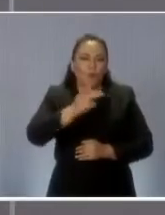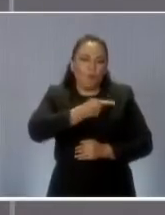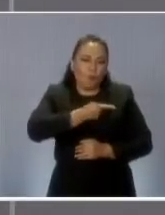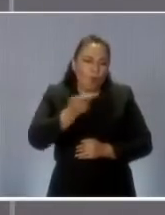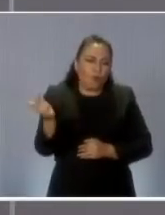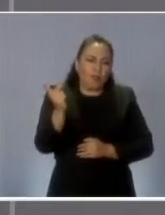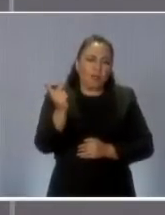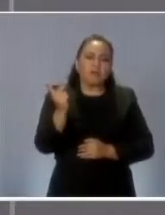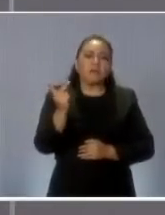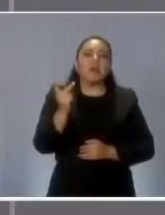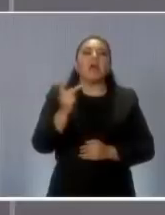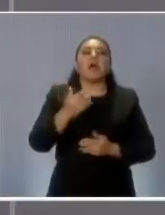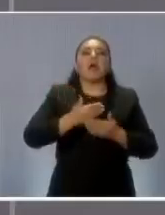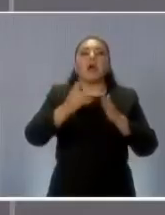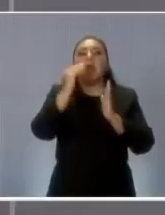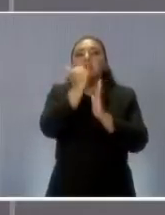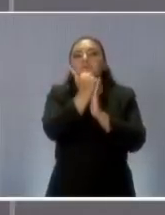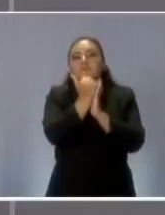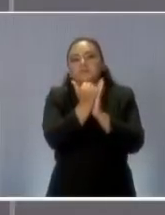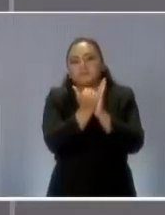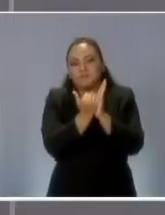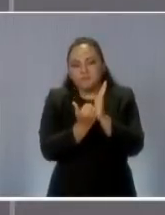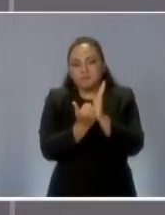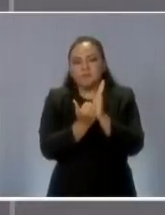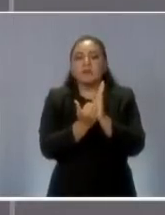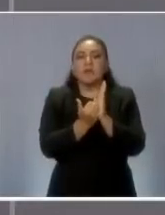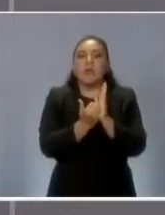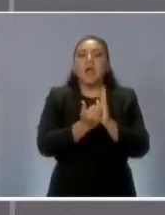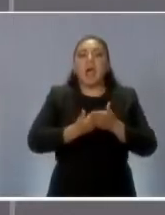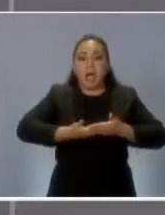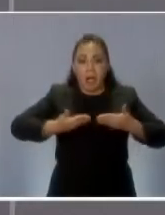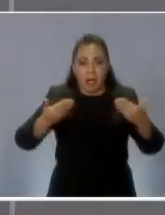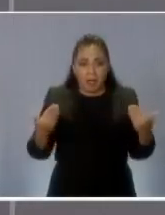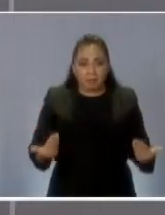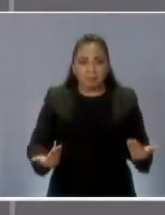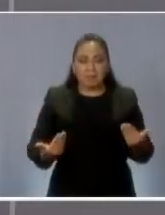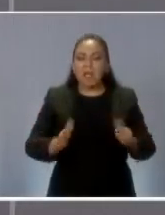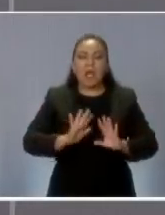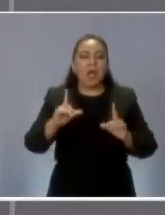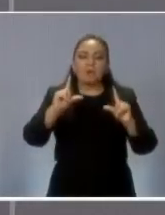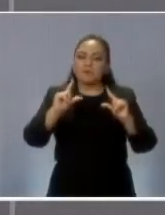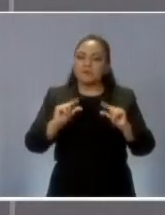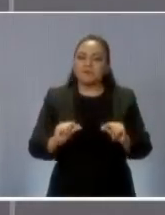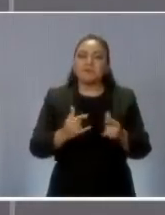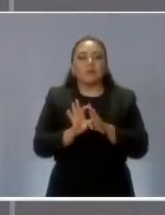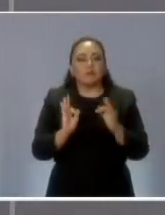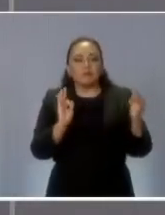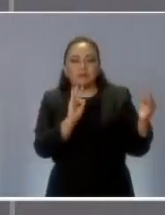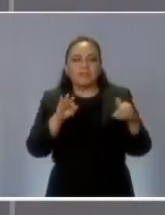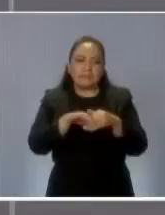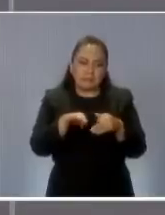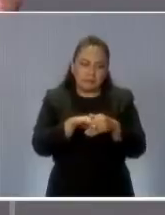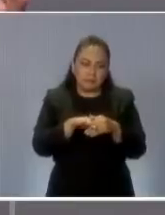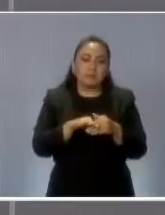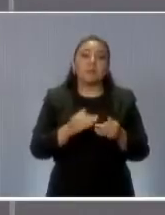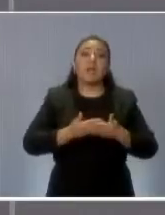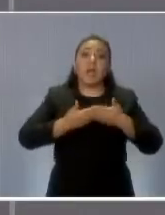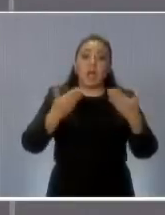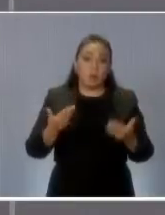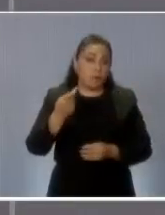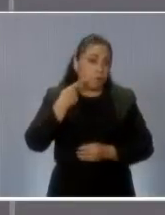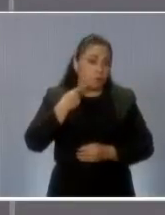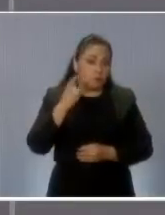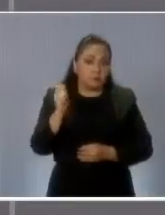condición de pobreza o con carencias sociales se encuentra en sus mínimos históricos. La política